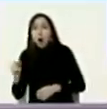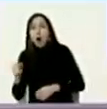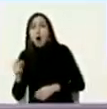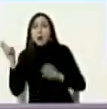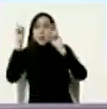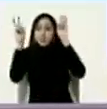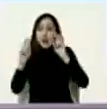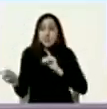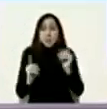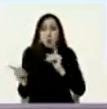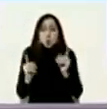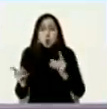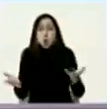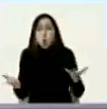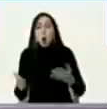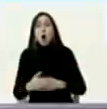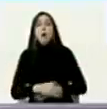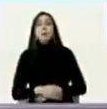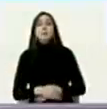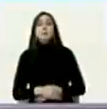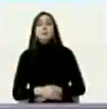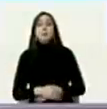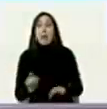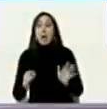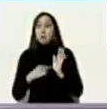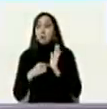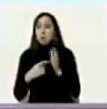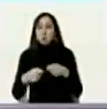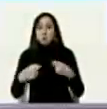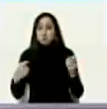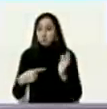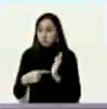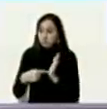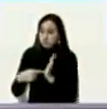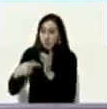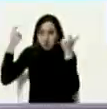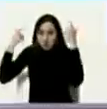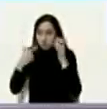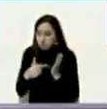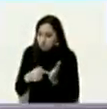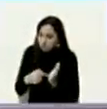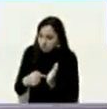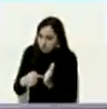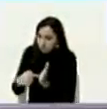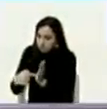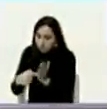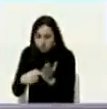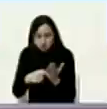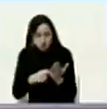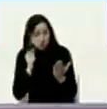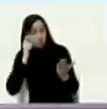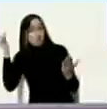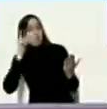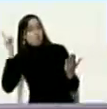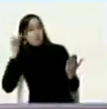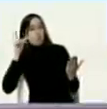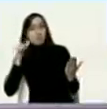y antes de entrar a la cadena le mostraron mire esto presidente y él vio eso y se conmovió